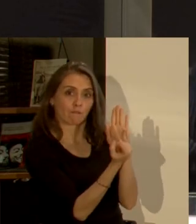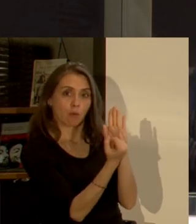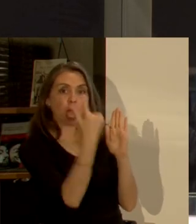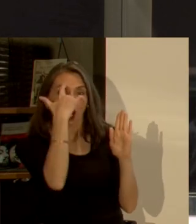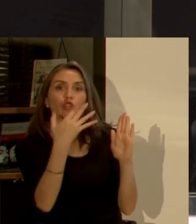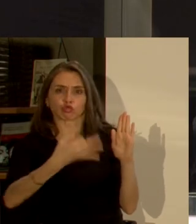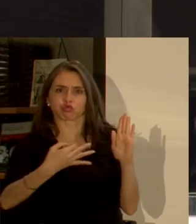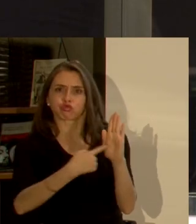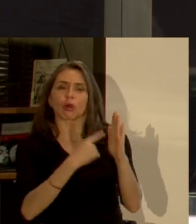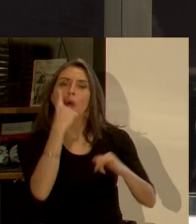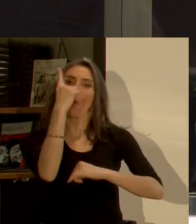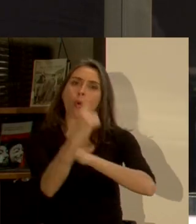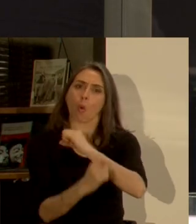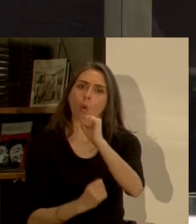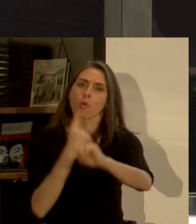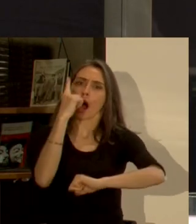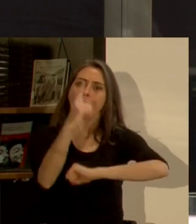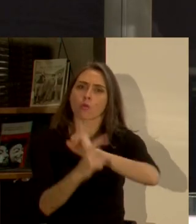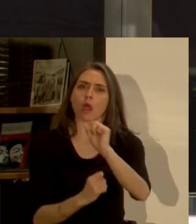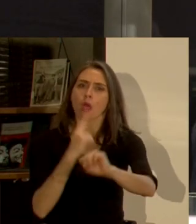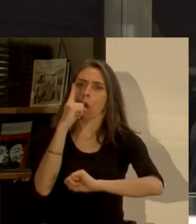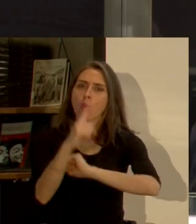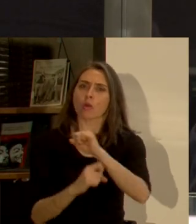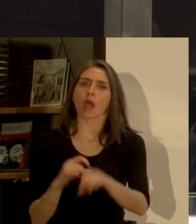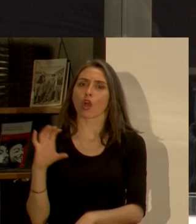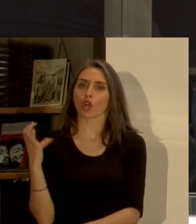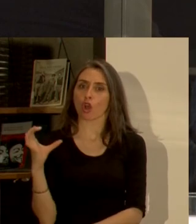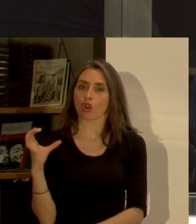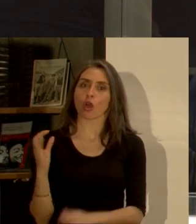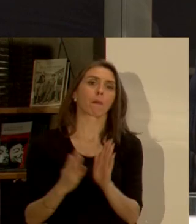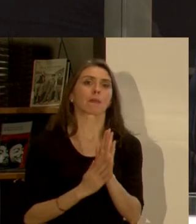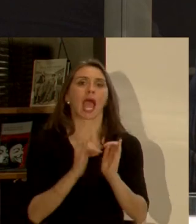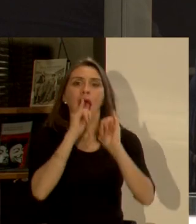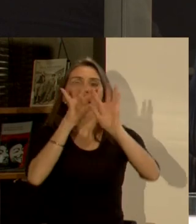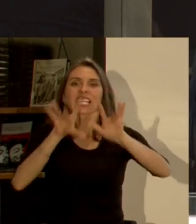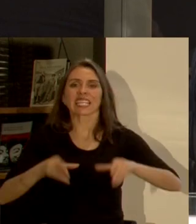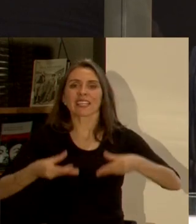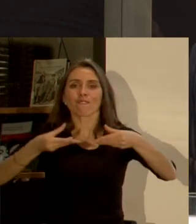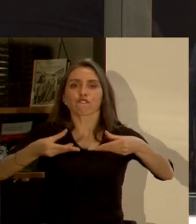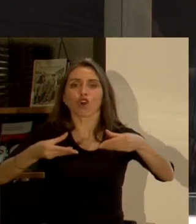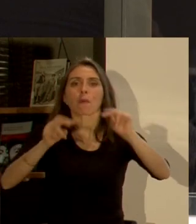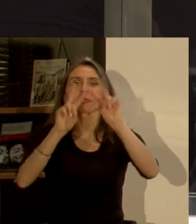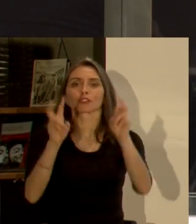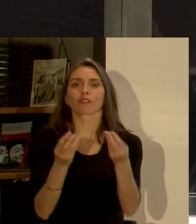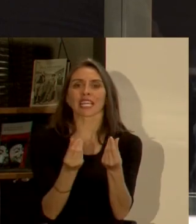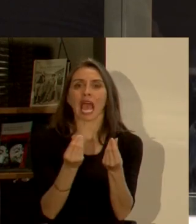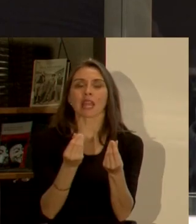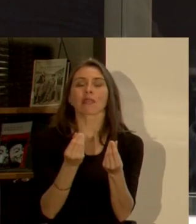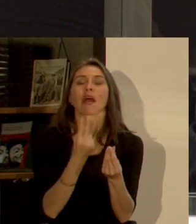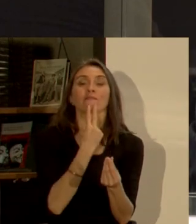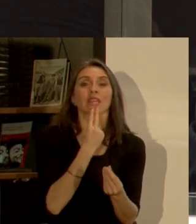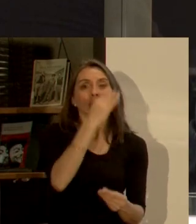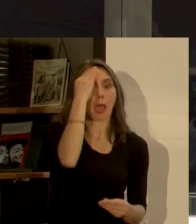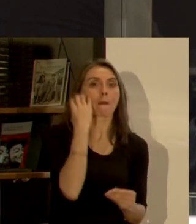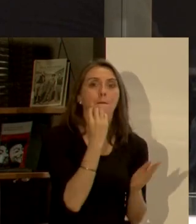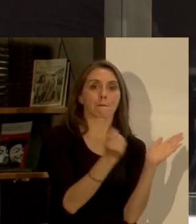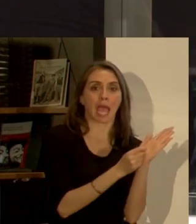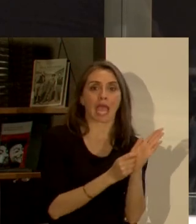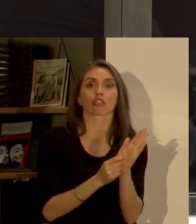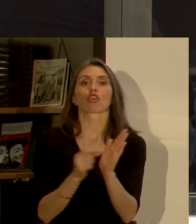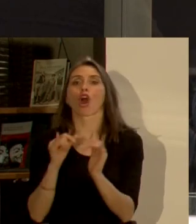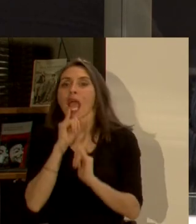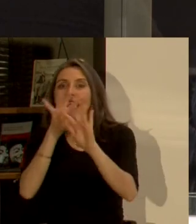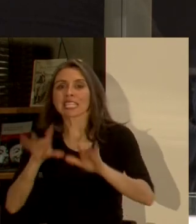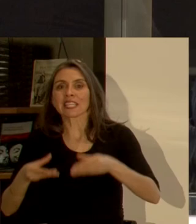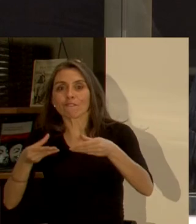los años en Colombia por ejemplo el informe de calidad de vida creo que es en mayo y el de la percepción ciudadana